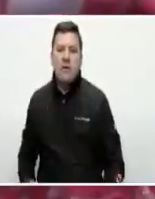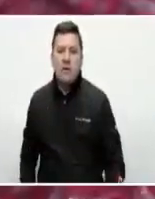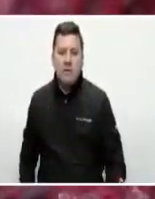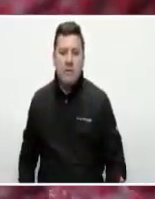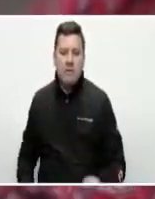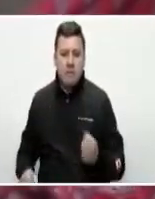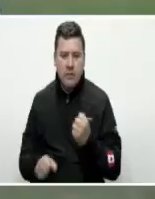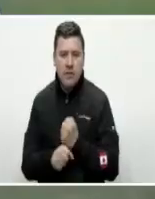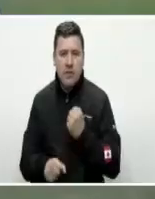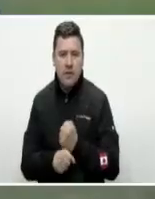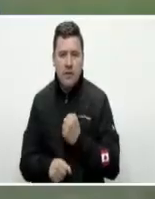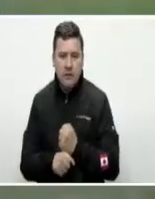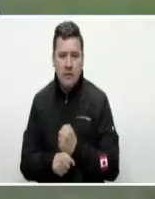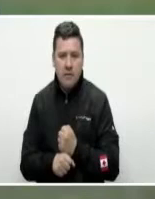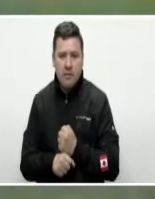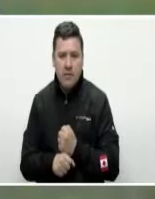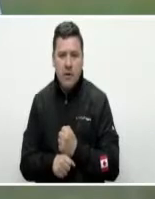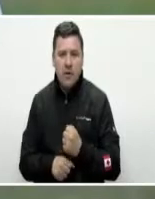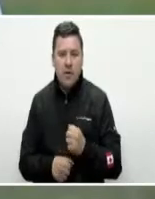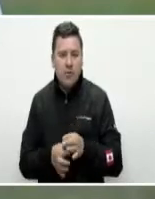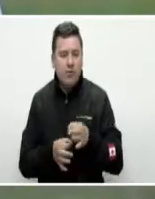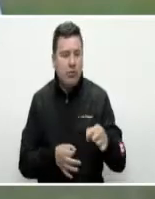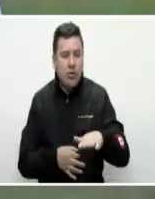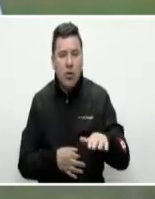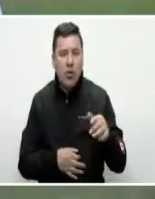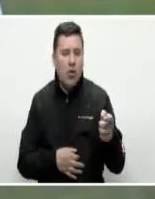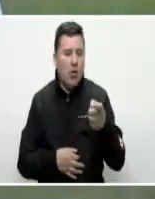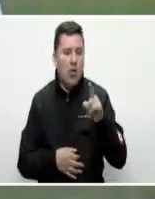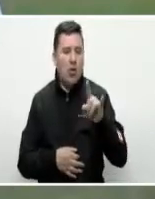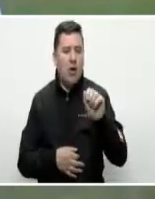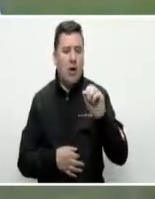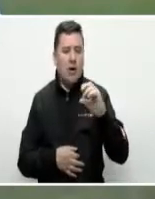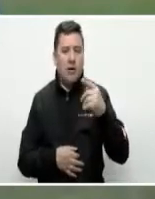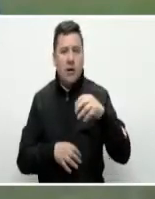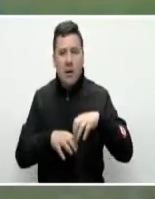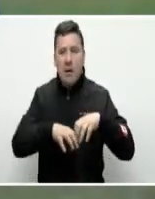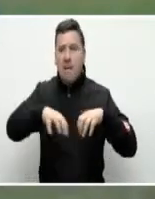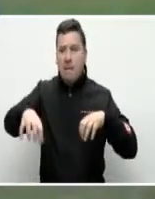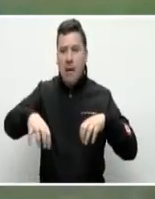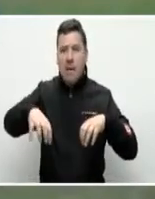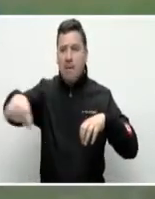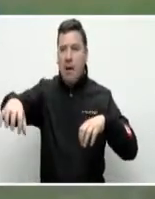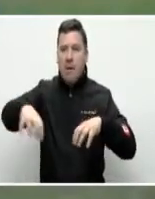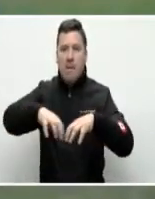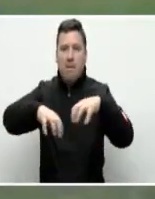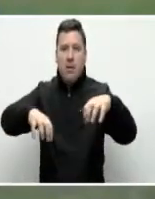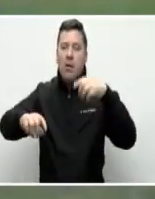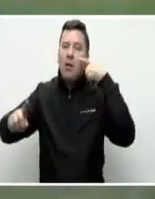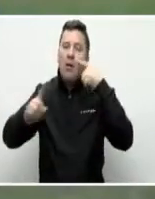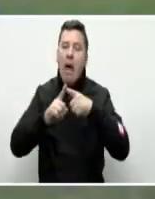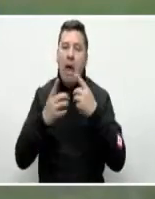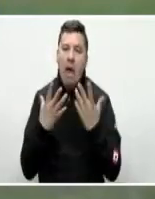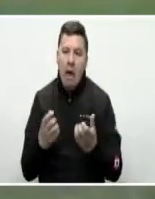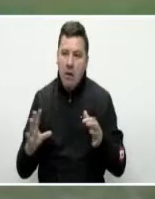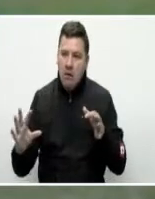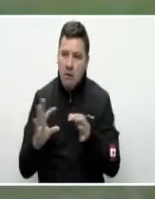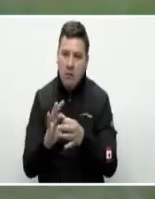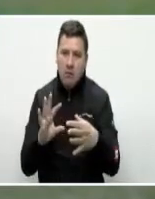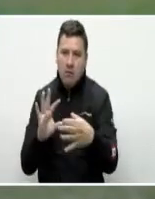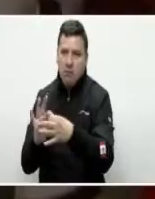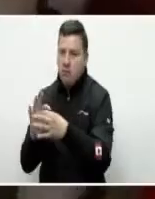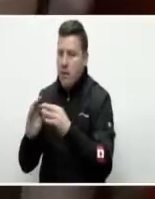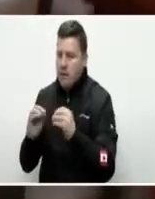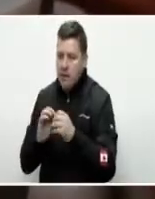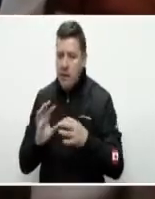trabajaba el sector local de Guachetá se ha ido extendiendo hacia otros municipios y la idea que ellas tienen es conformar o estructurar